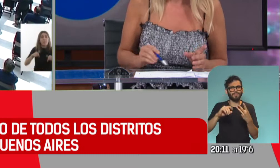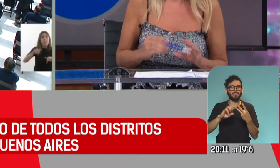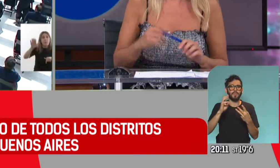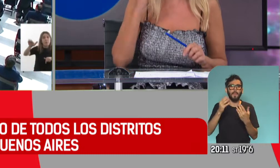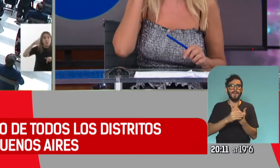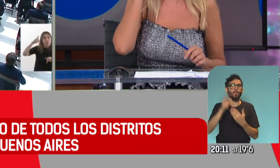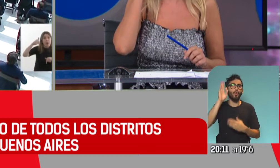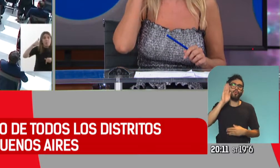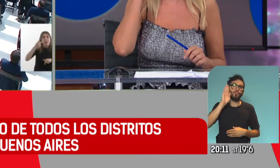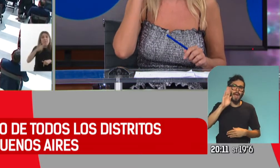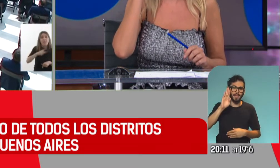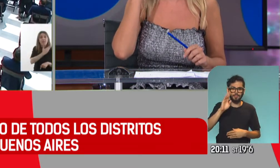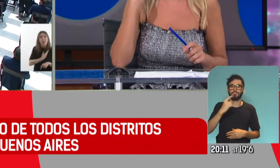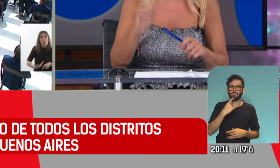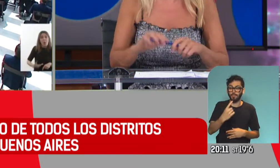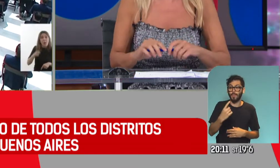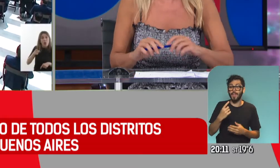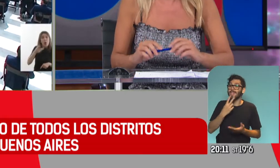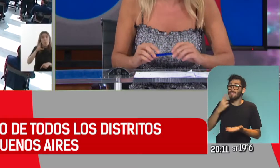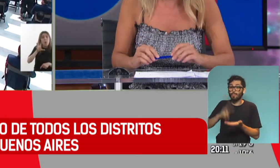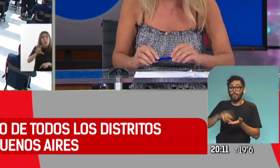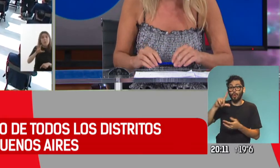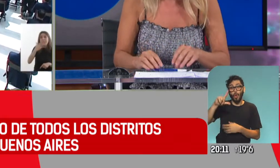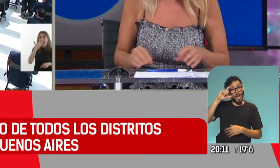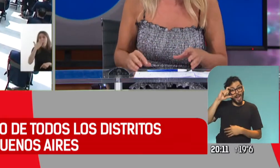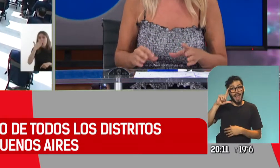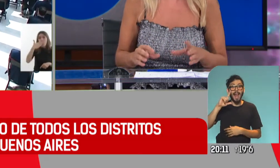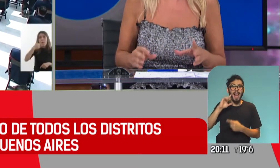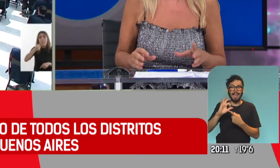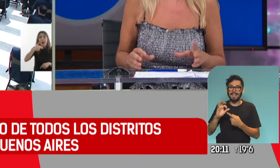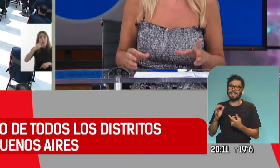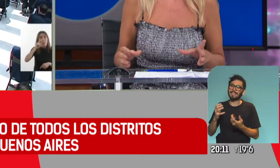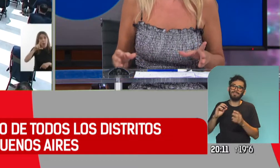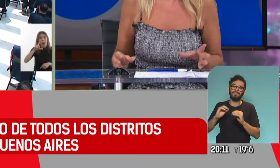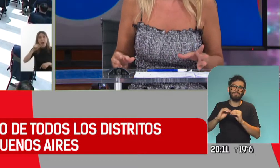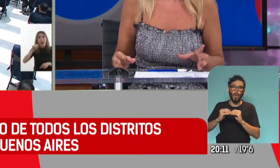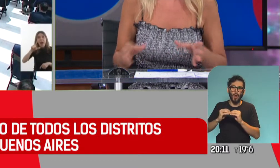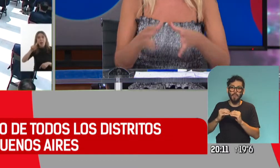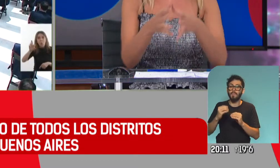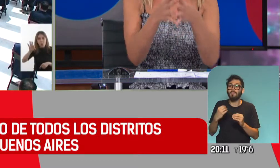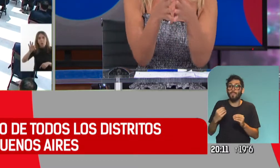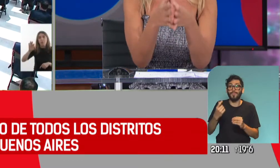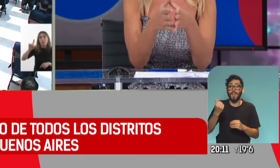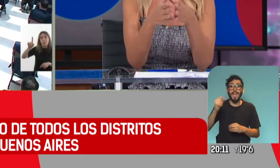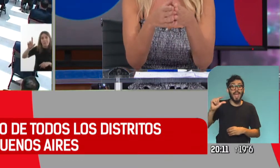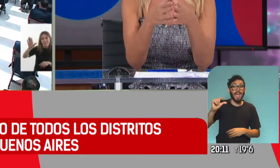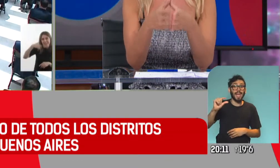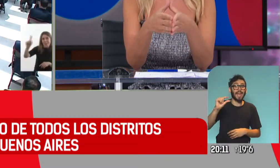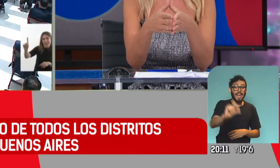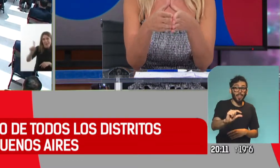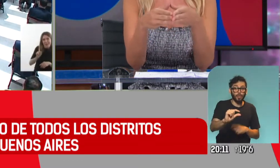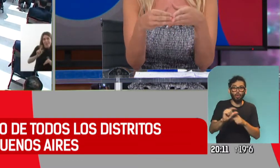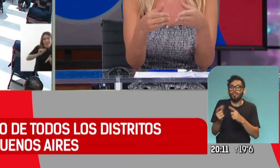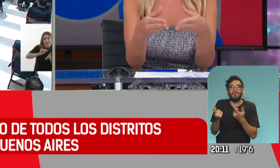que genera un problema este impuesto a las LELIC para el resto del país, porque encarece el costo del crédito. Así que constantemente